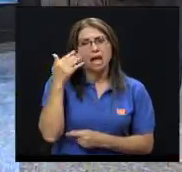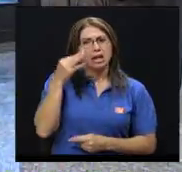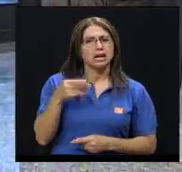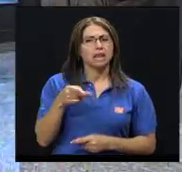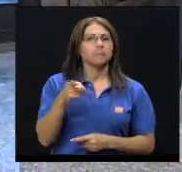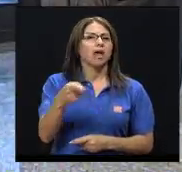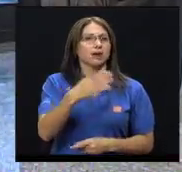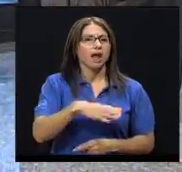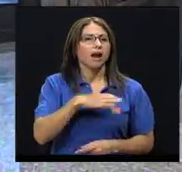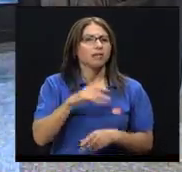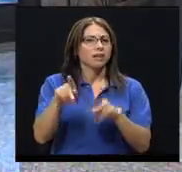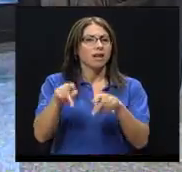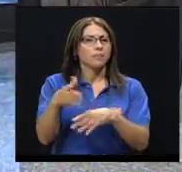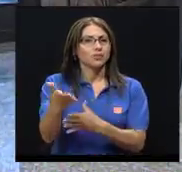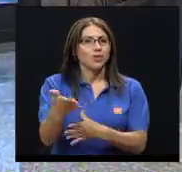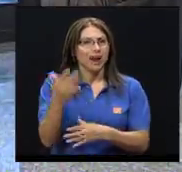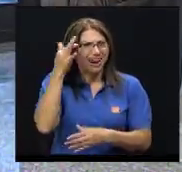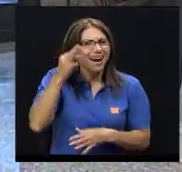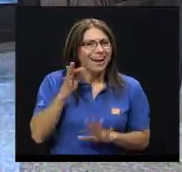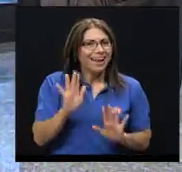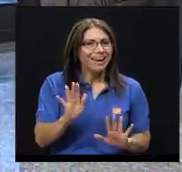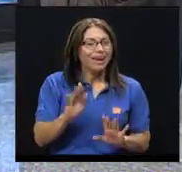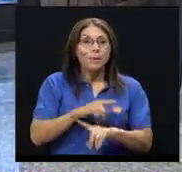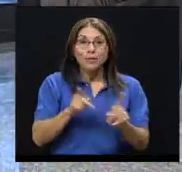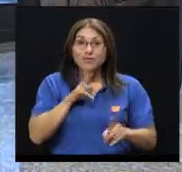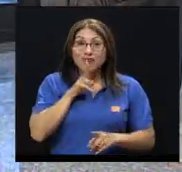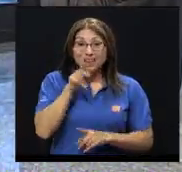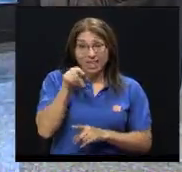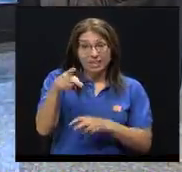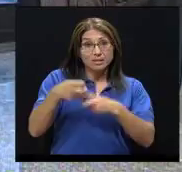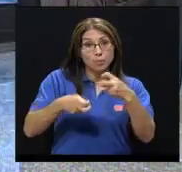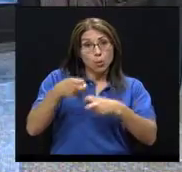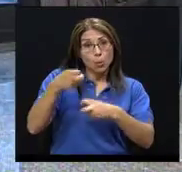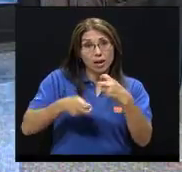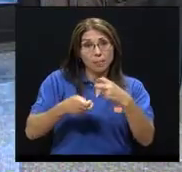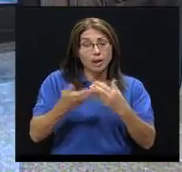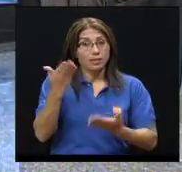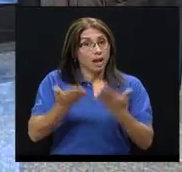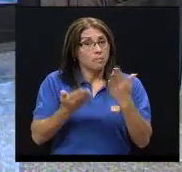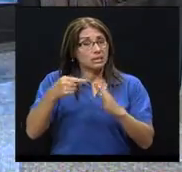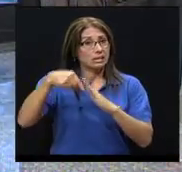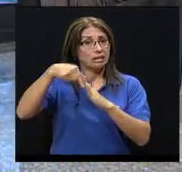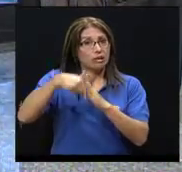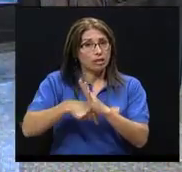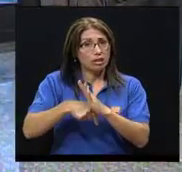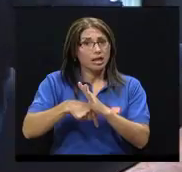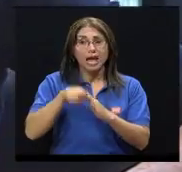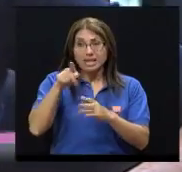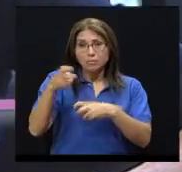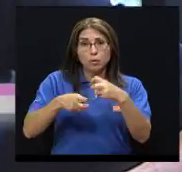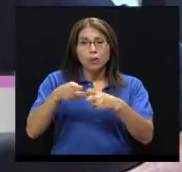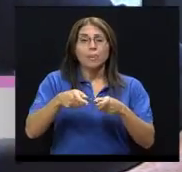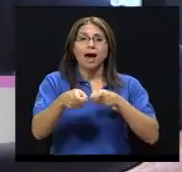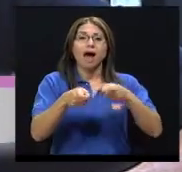creyendo que es el carácter de la persona. Y entonces en realidad ese problema que puede ser muy severo administra la vida de esa